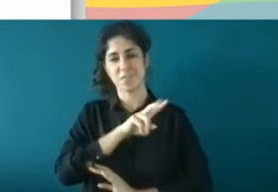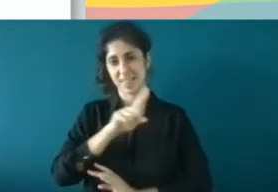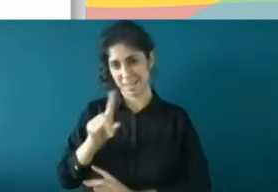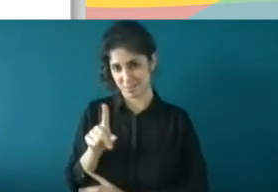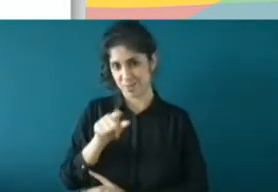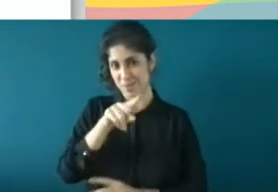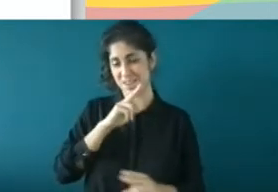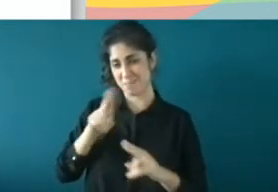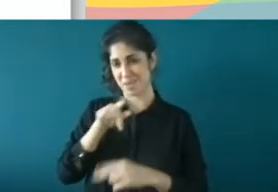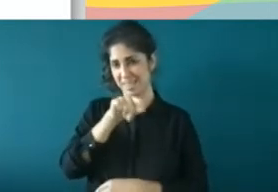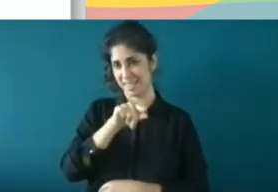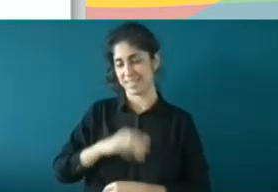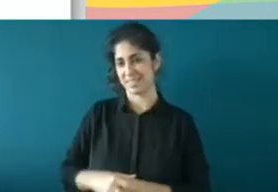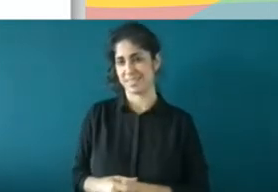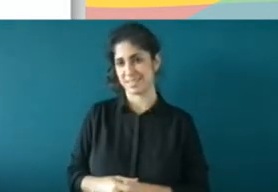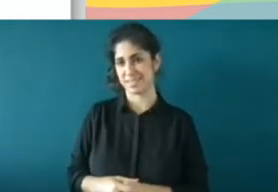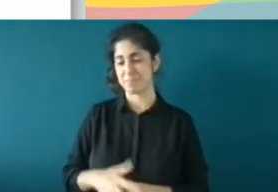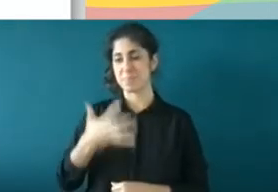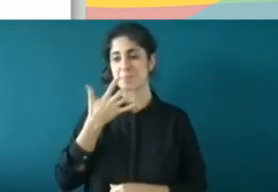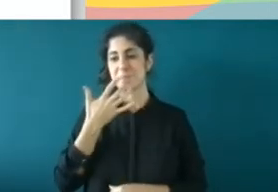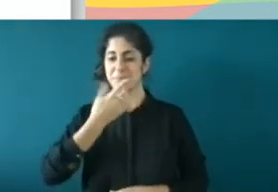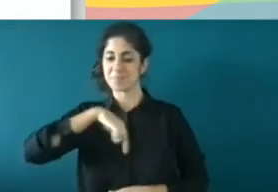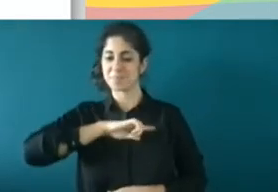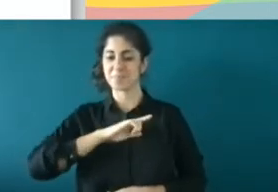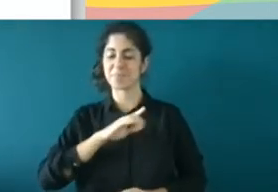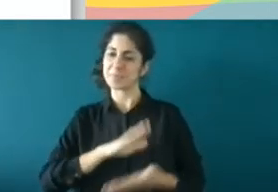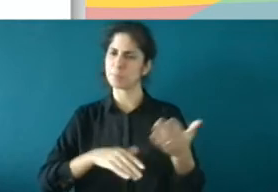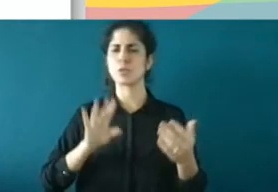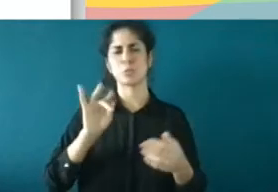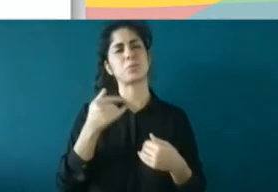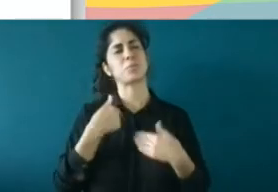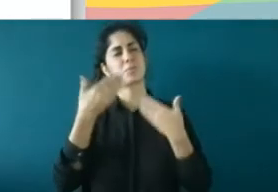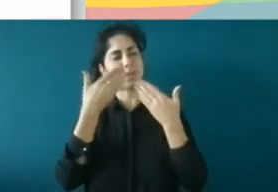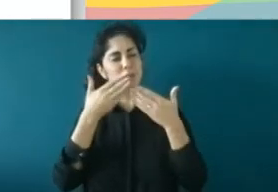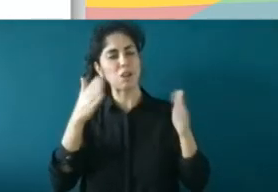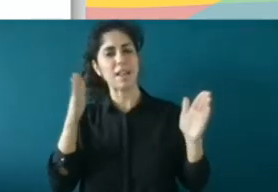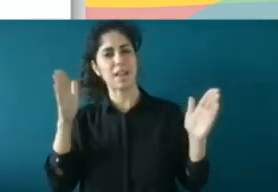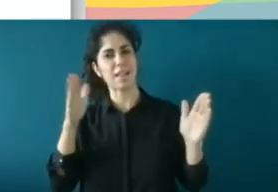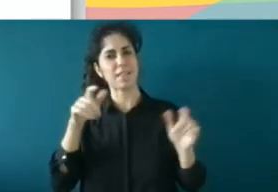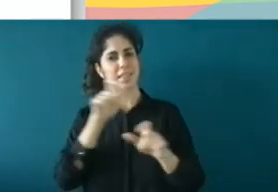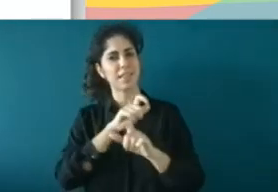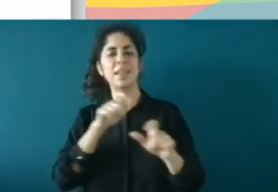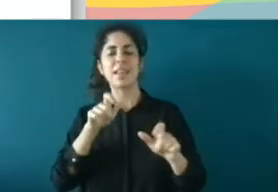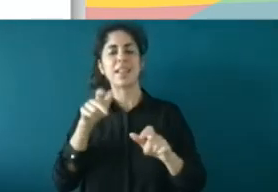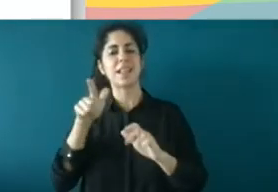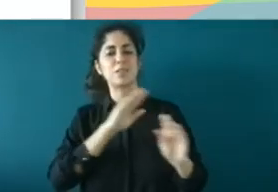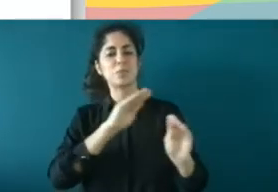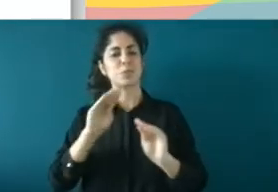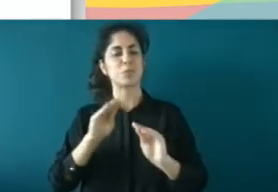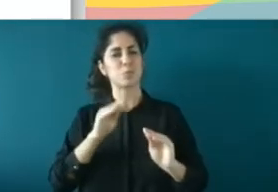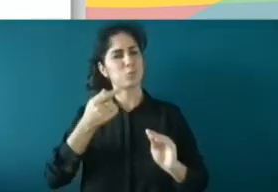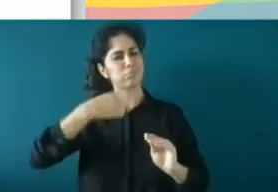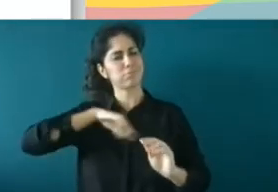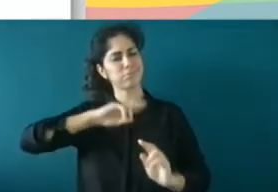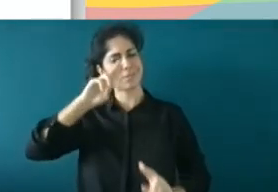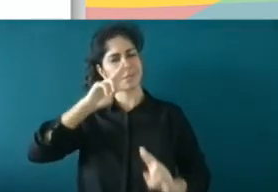Cuando salimos a decir que somos tolerantes, que respetamos los derechos humanos, que, pues, no sé,